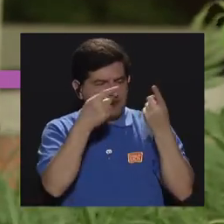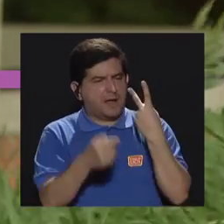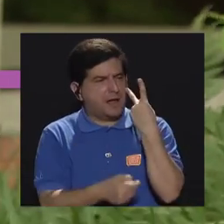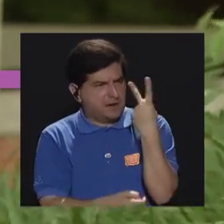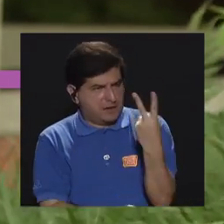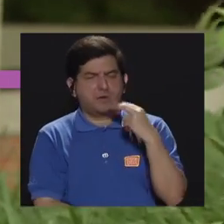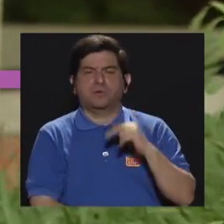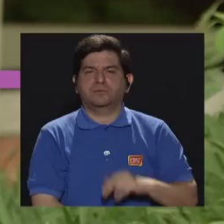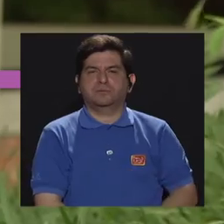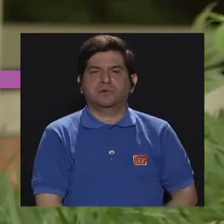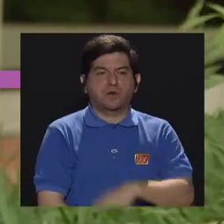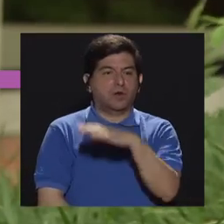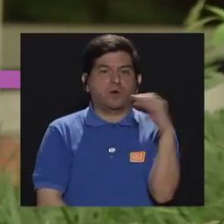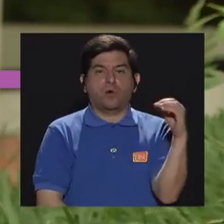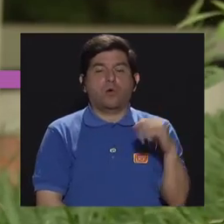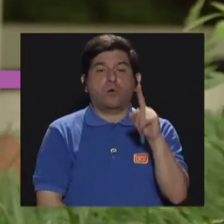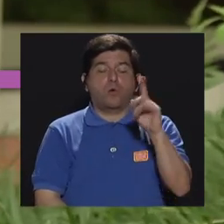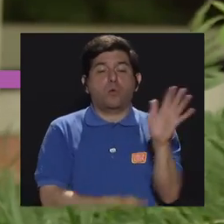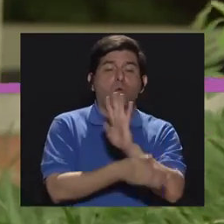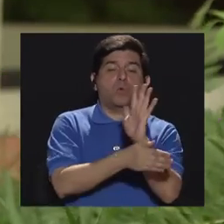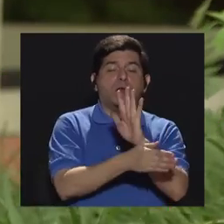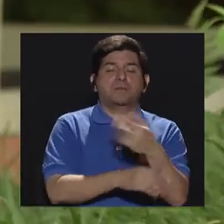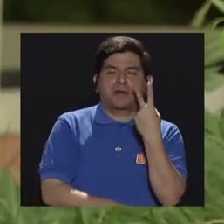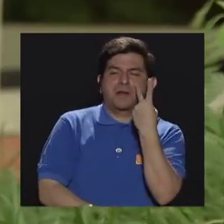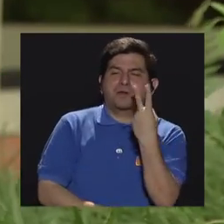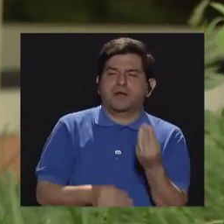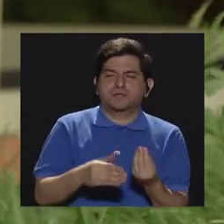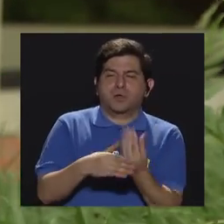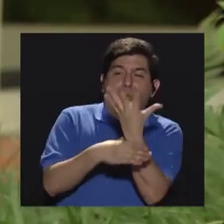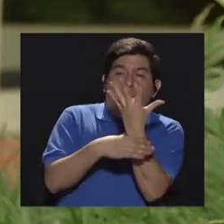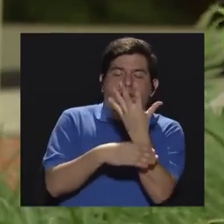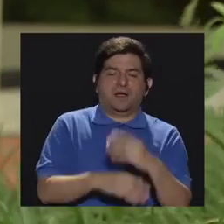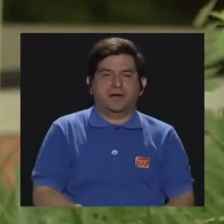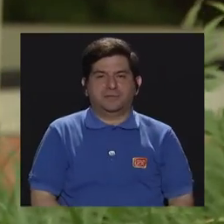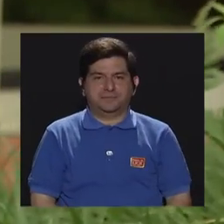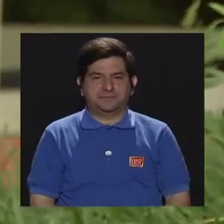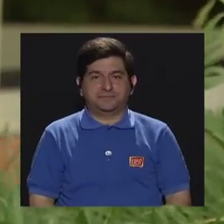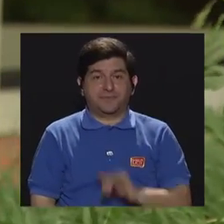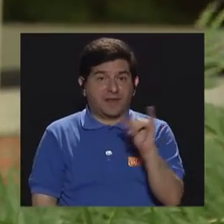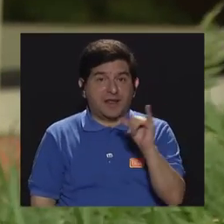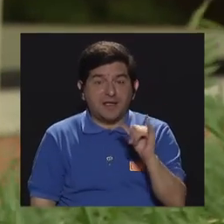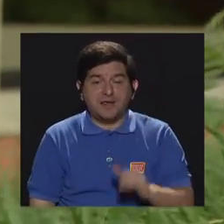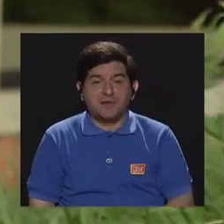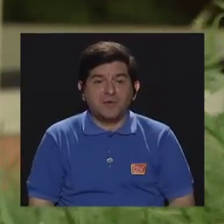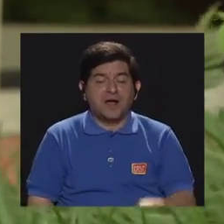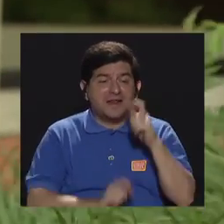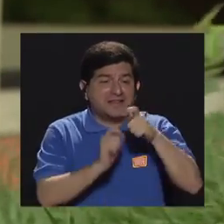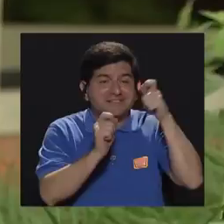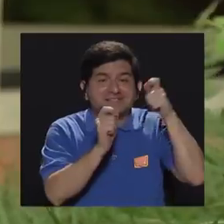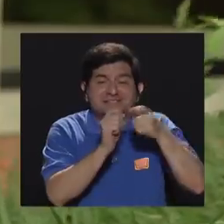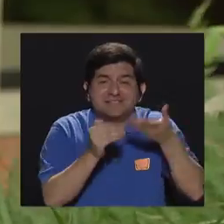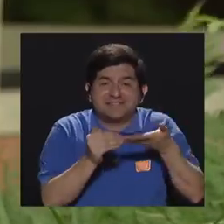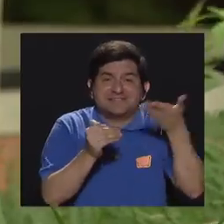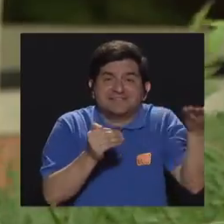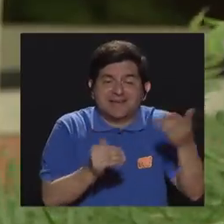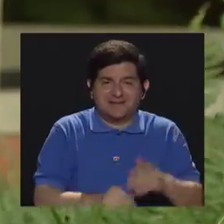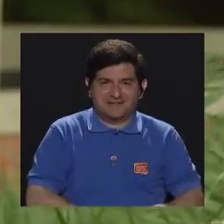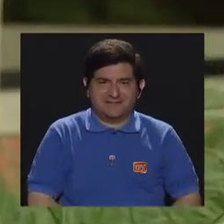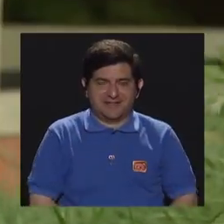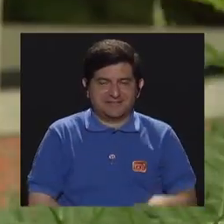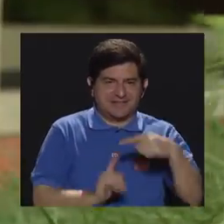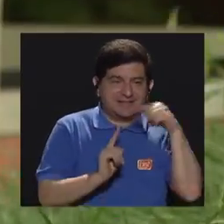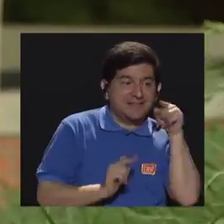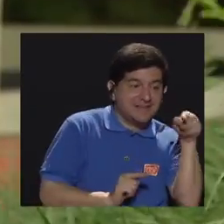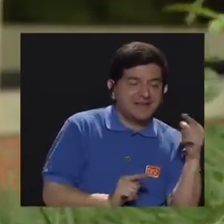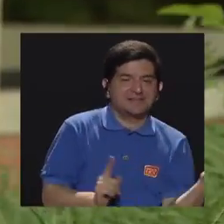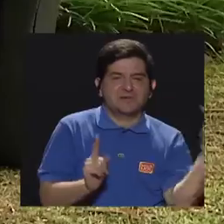un volcán, ¿verdad? O por lo menos una película en un volcán o visitar un volcán. También que sea más lo concreto de ir de lo concreto